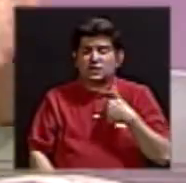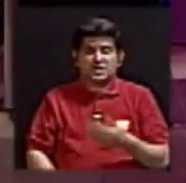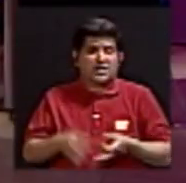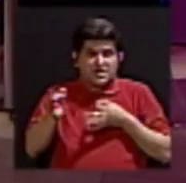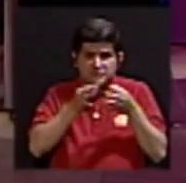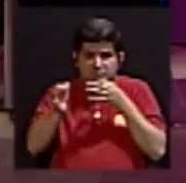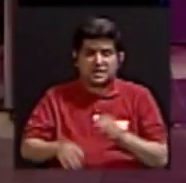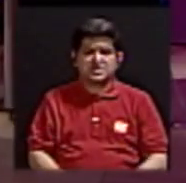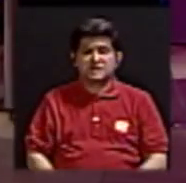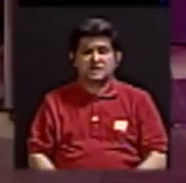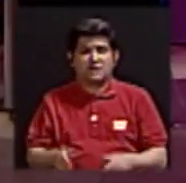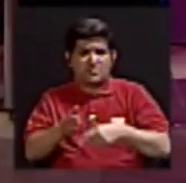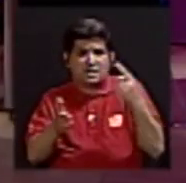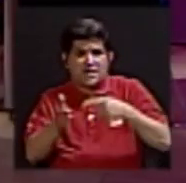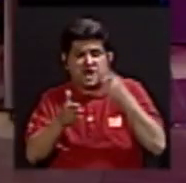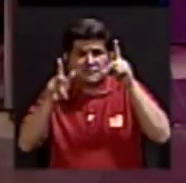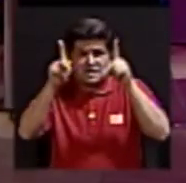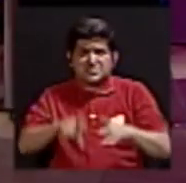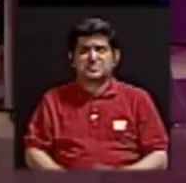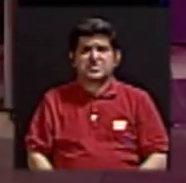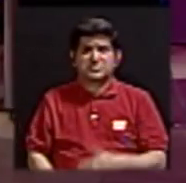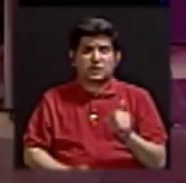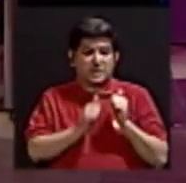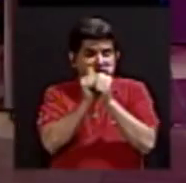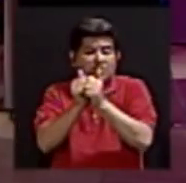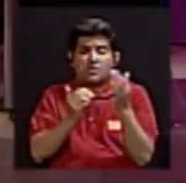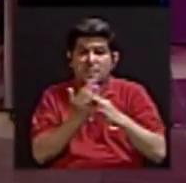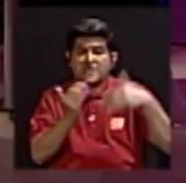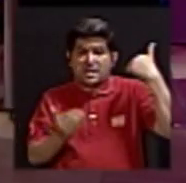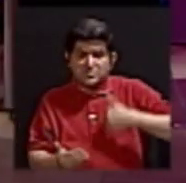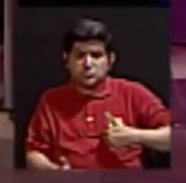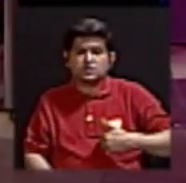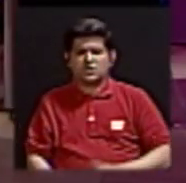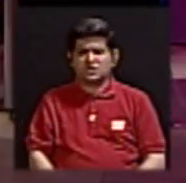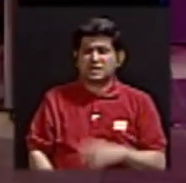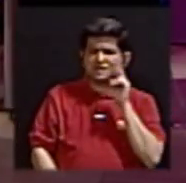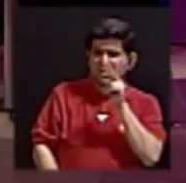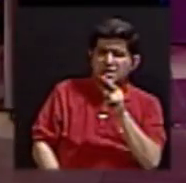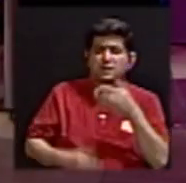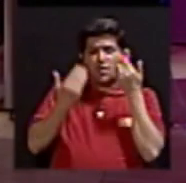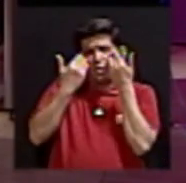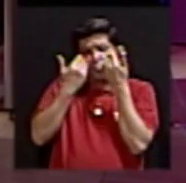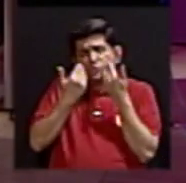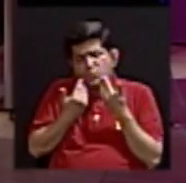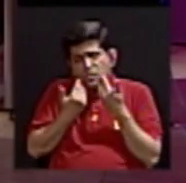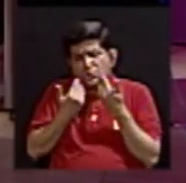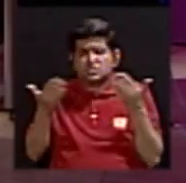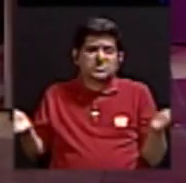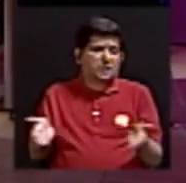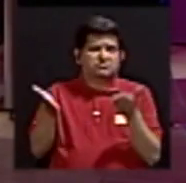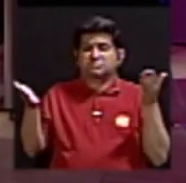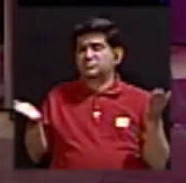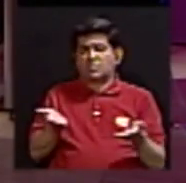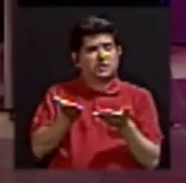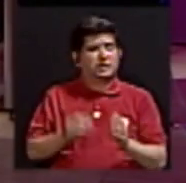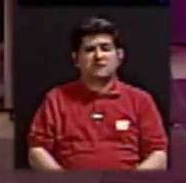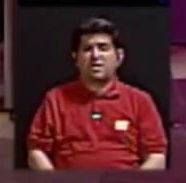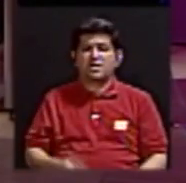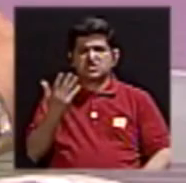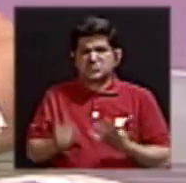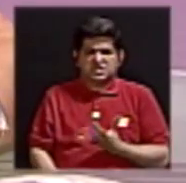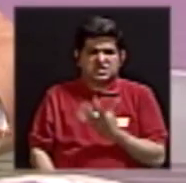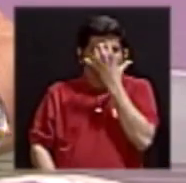inclusive muchas veces vienen con sus esposos, que las encuentran tristes, las encuentran desmotivadas o que las encuentran